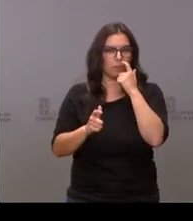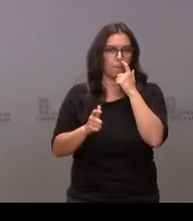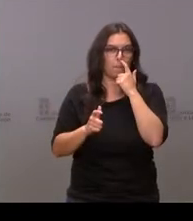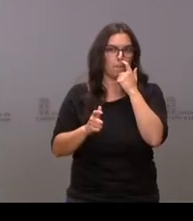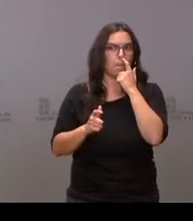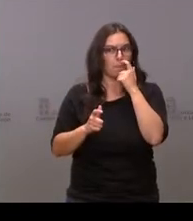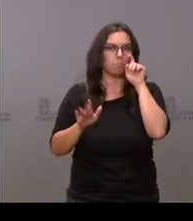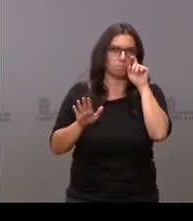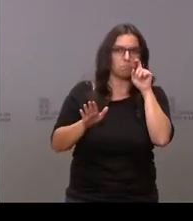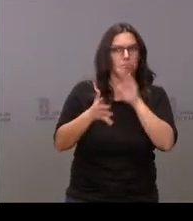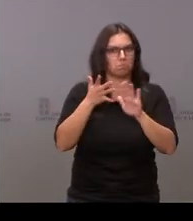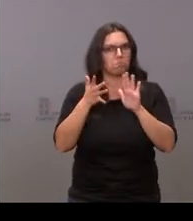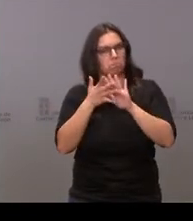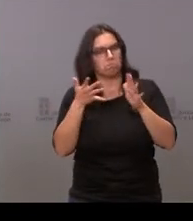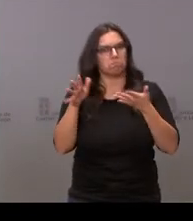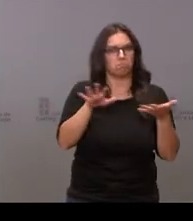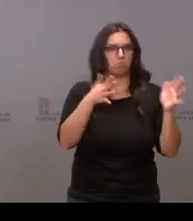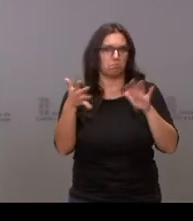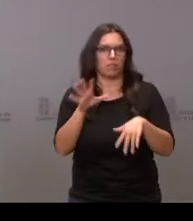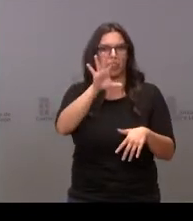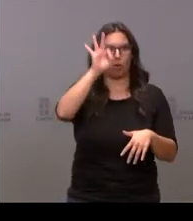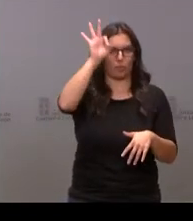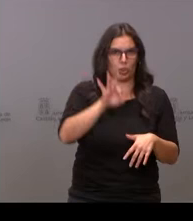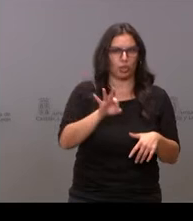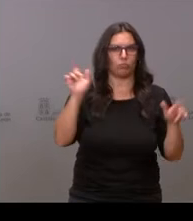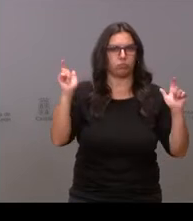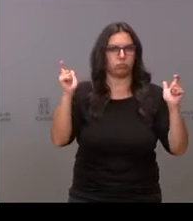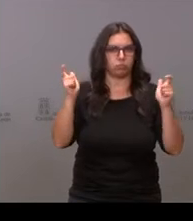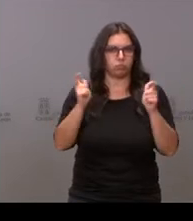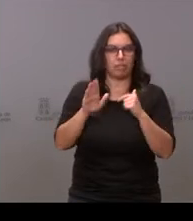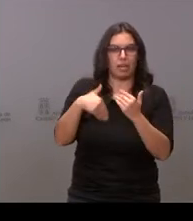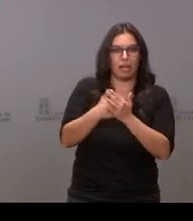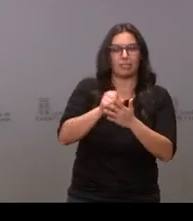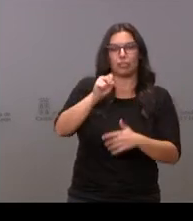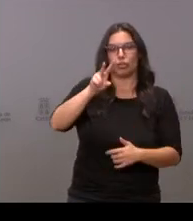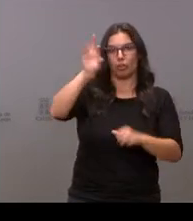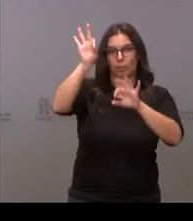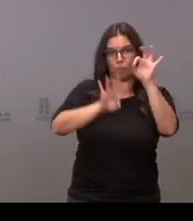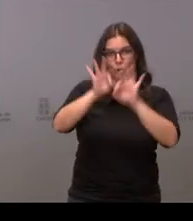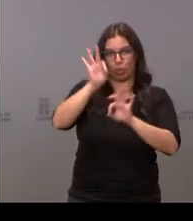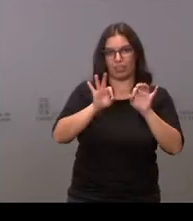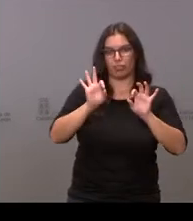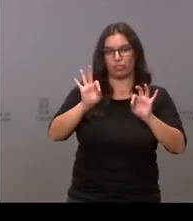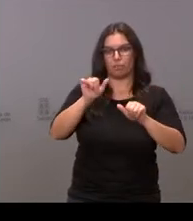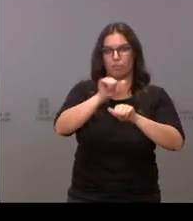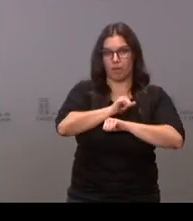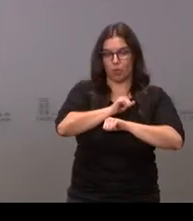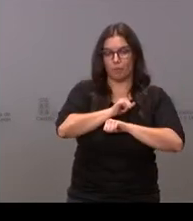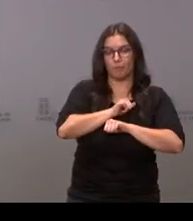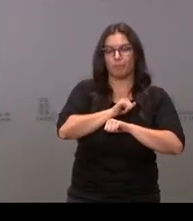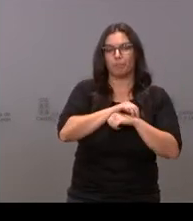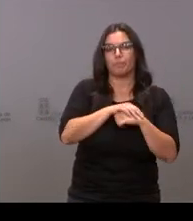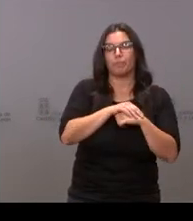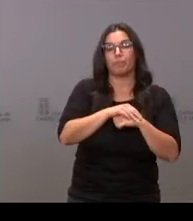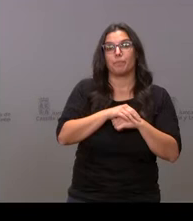moderado, cinco décimas, hasta alcanzar el 12% de tasa de paro, con un incremento del